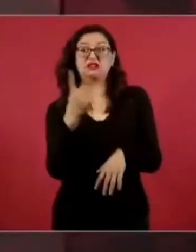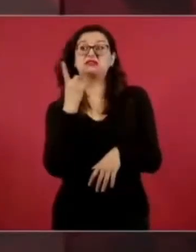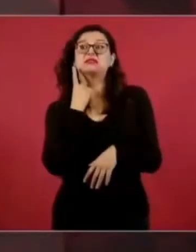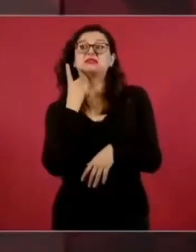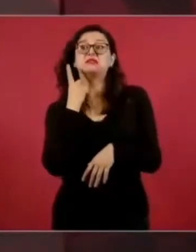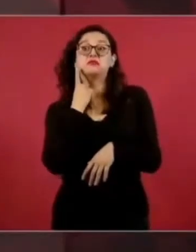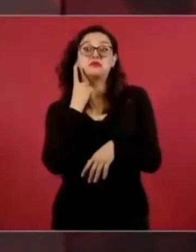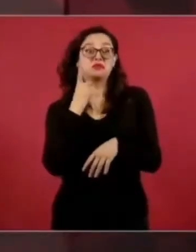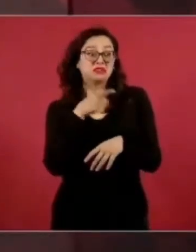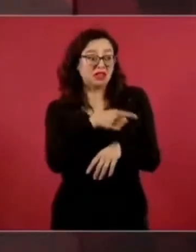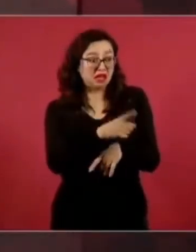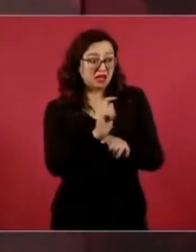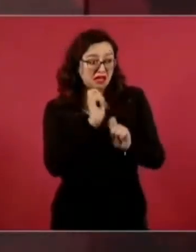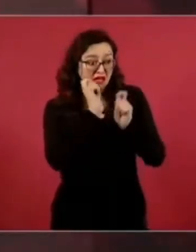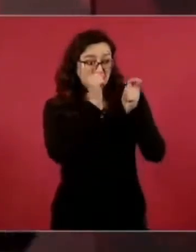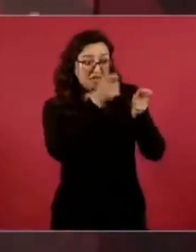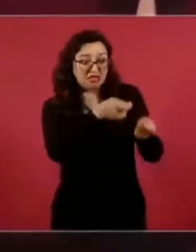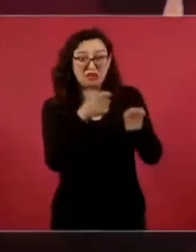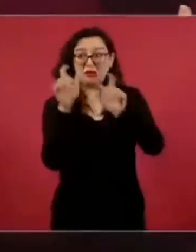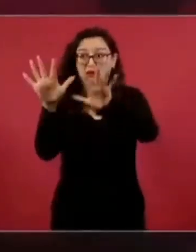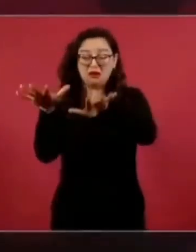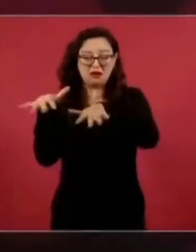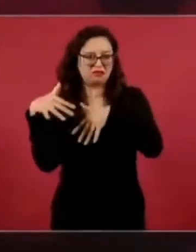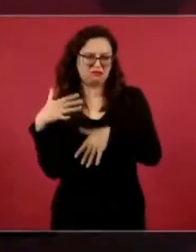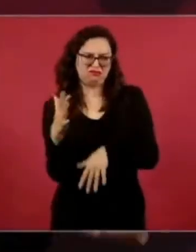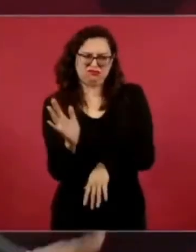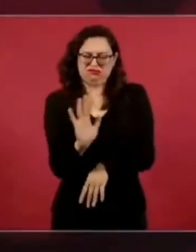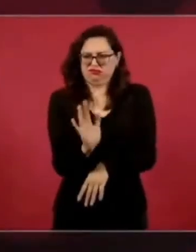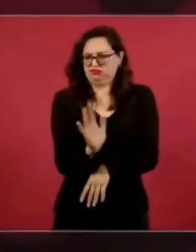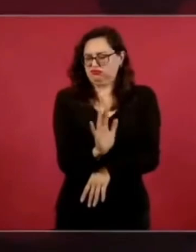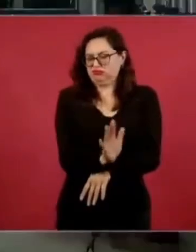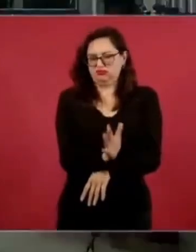de la práctica parlamentaria.